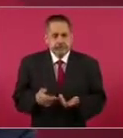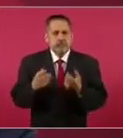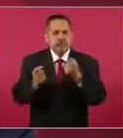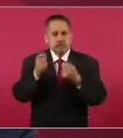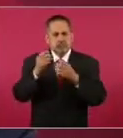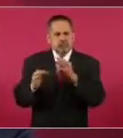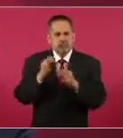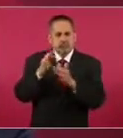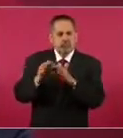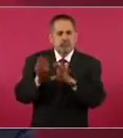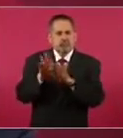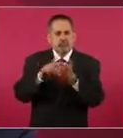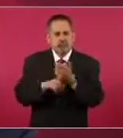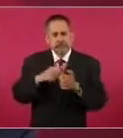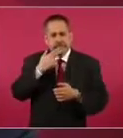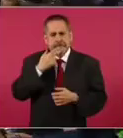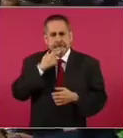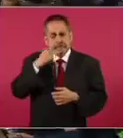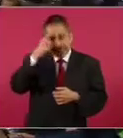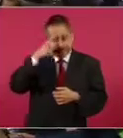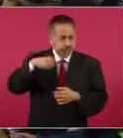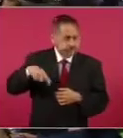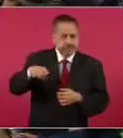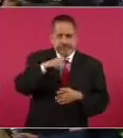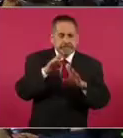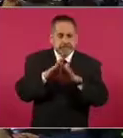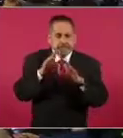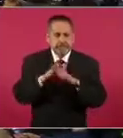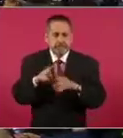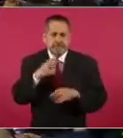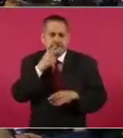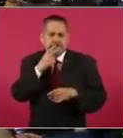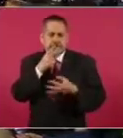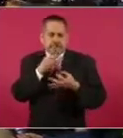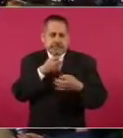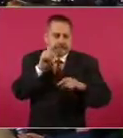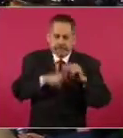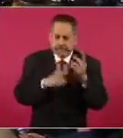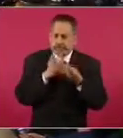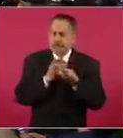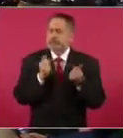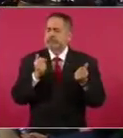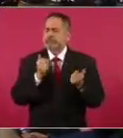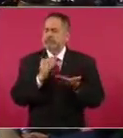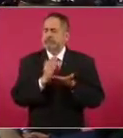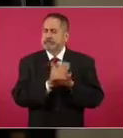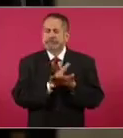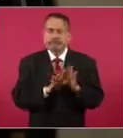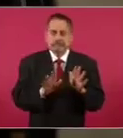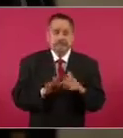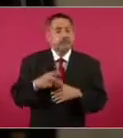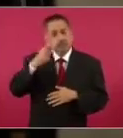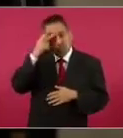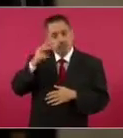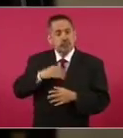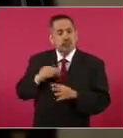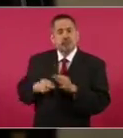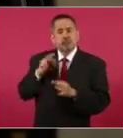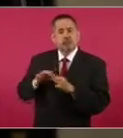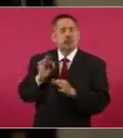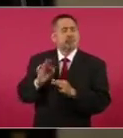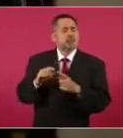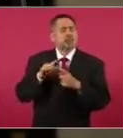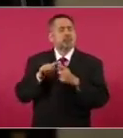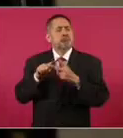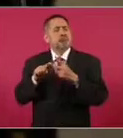probadas como útiles para eliminar la adicción de tabaco y México había cumplido ya cuatro, pero nos